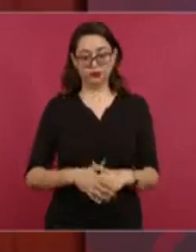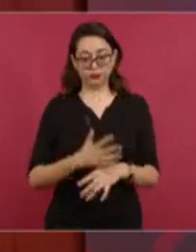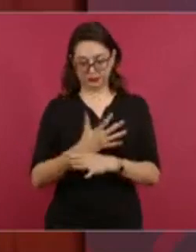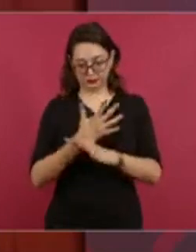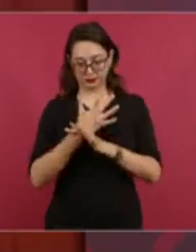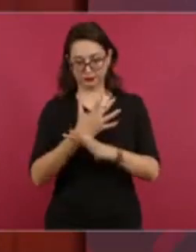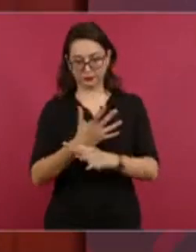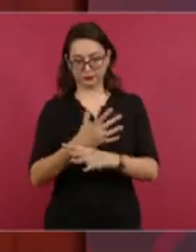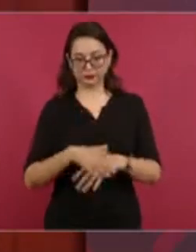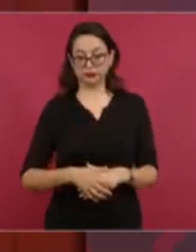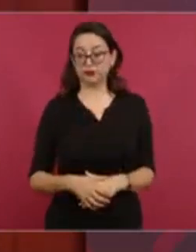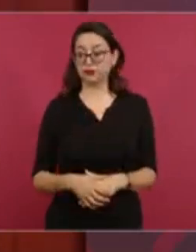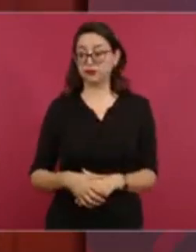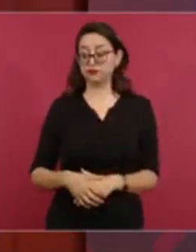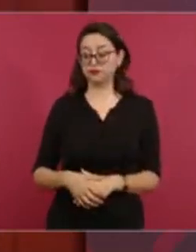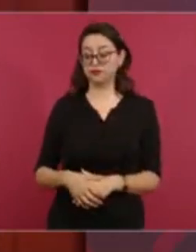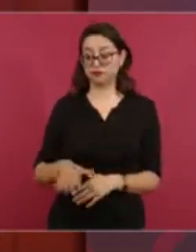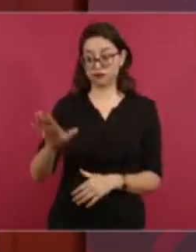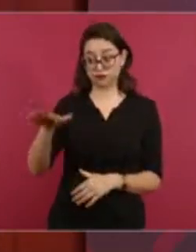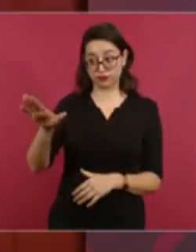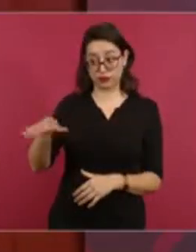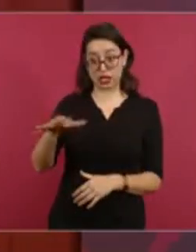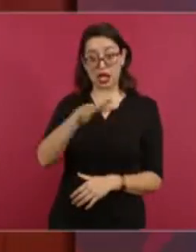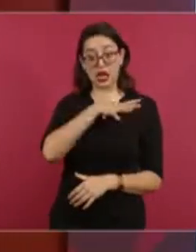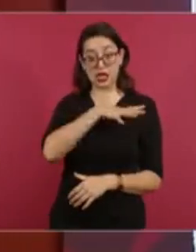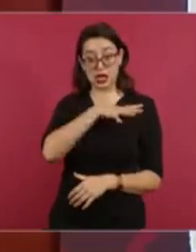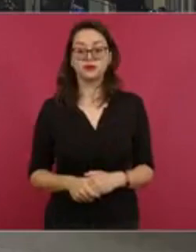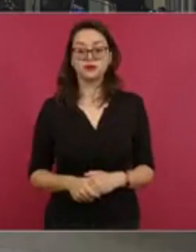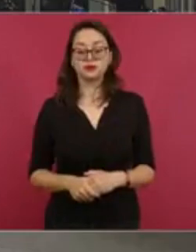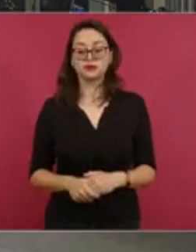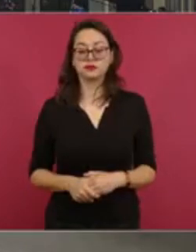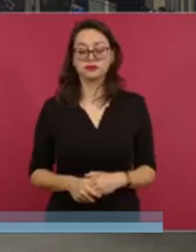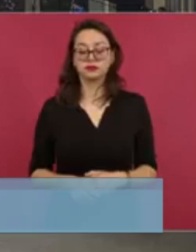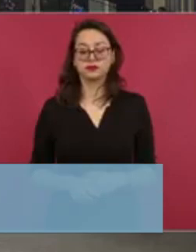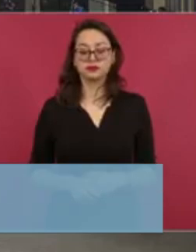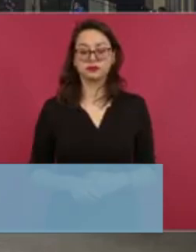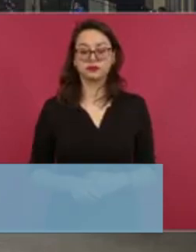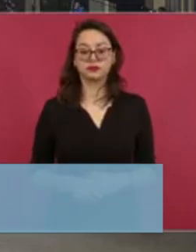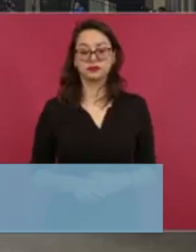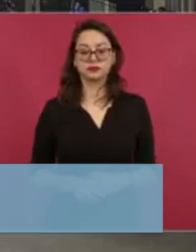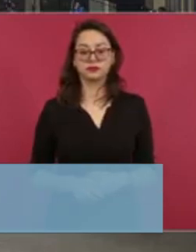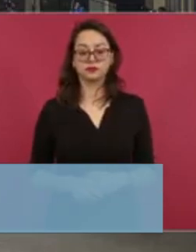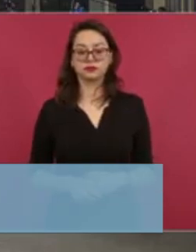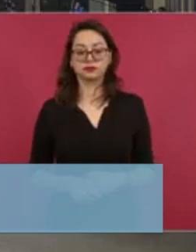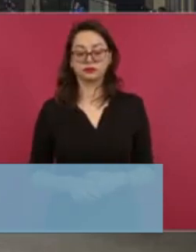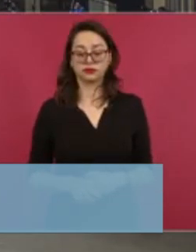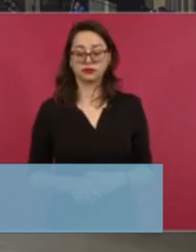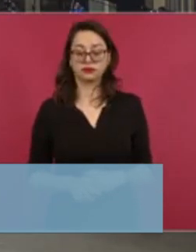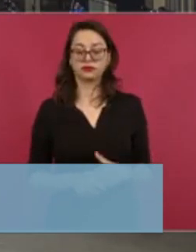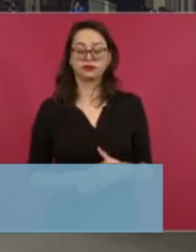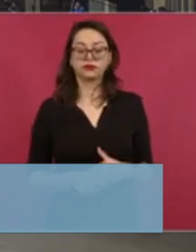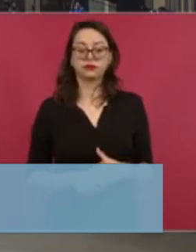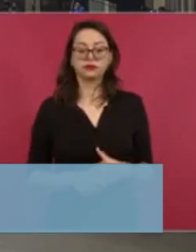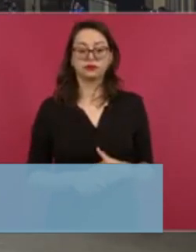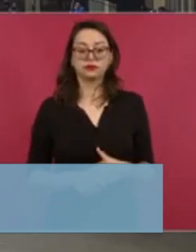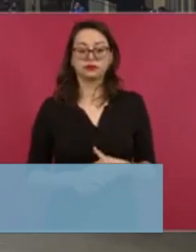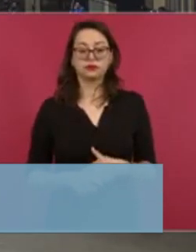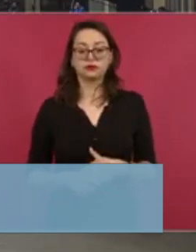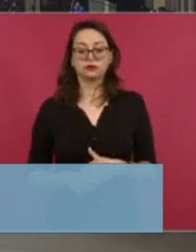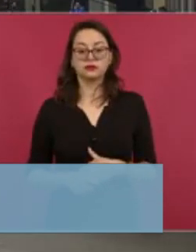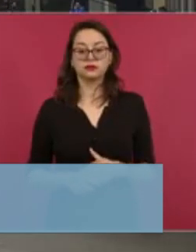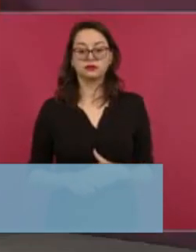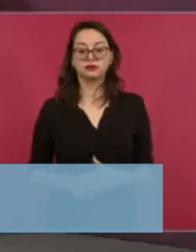defendió la colaboración de esas instancias en la solución del caso. Se han portado las